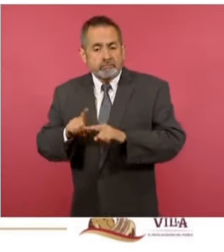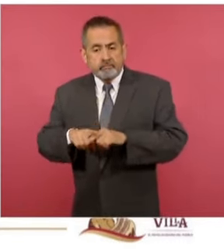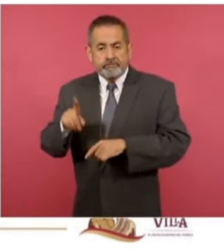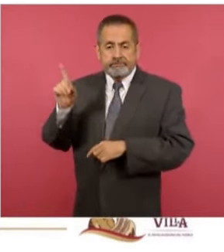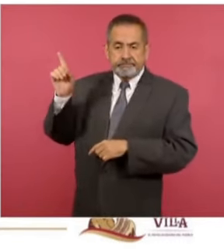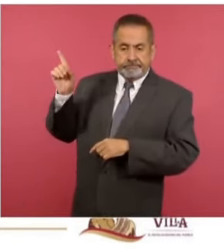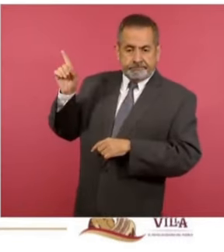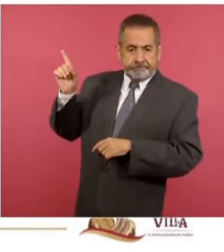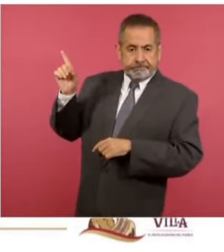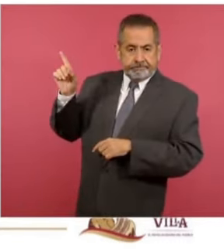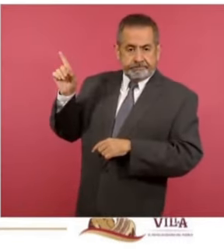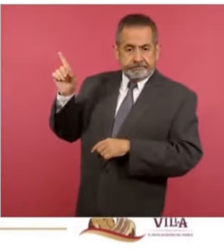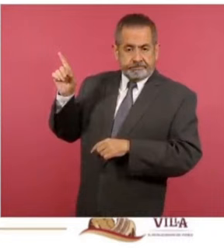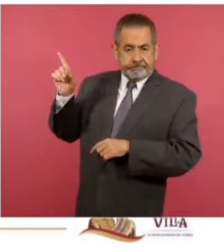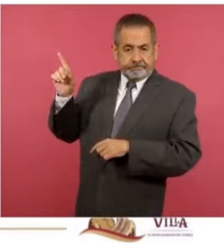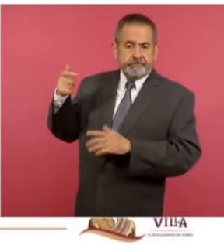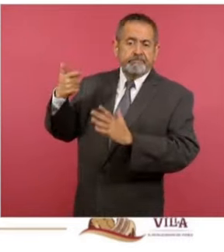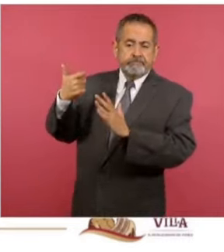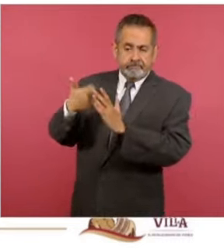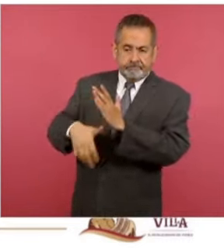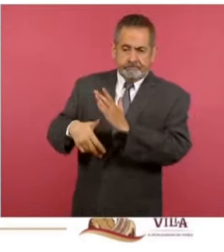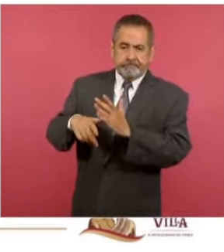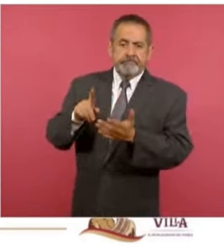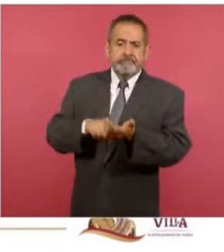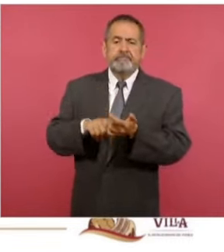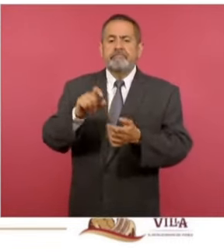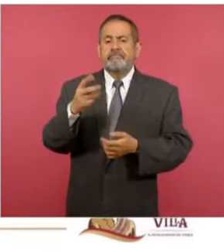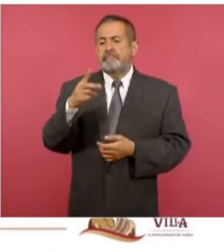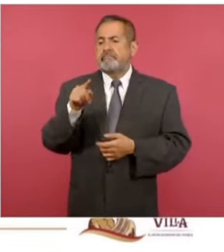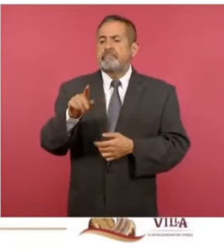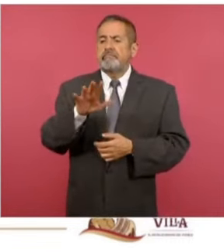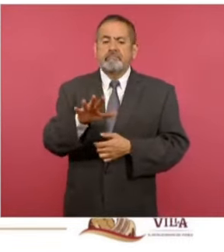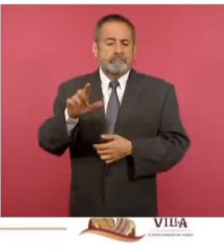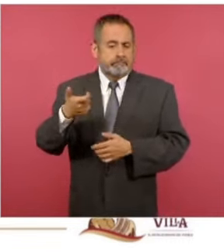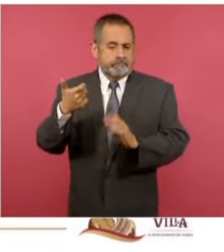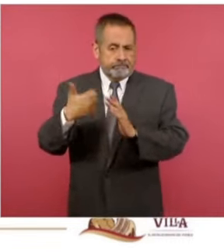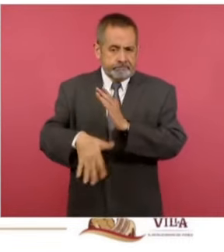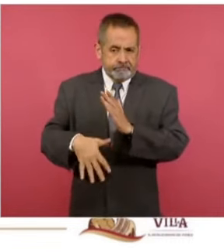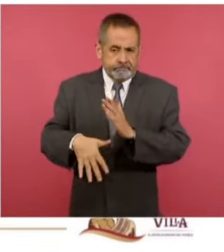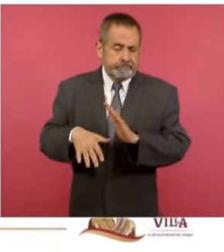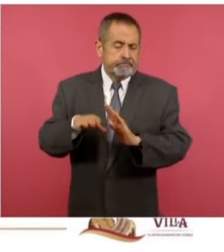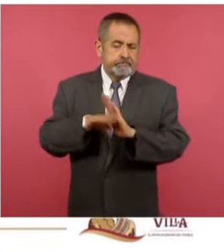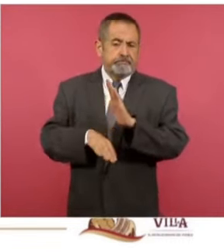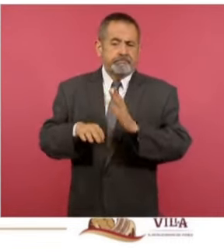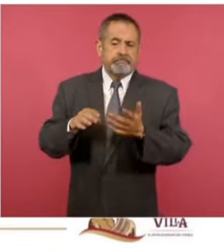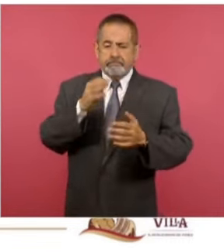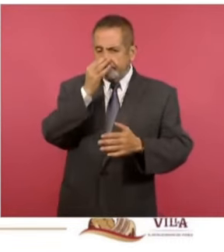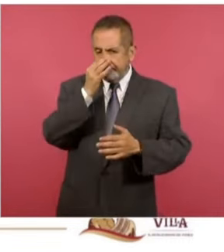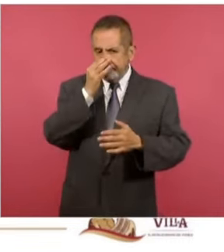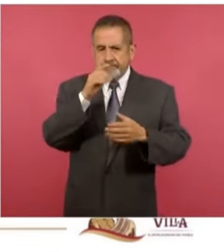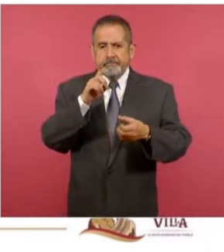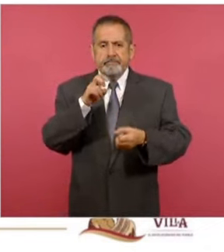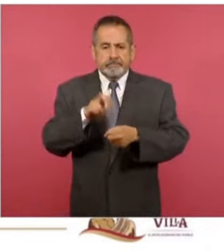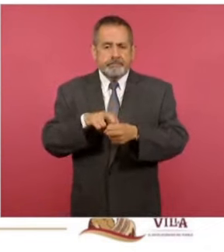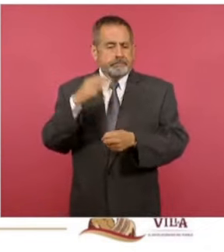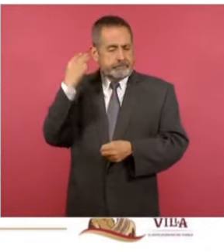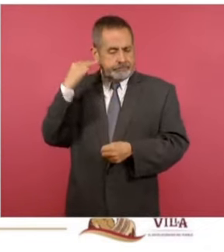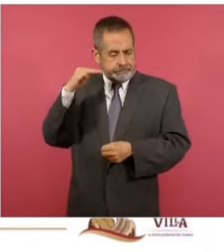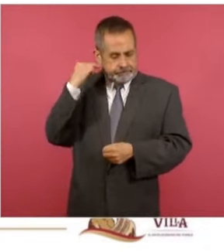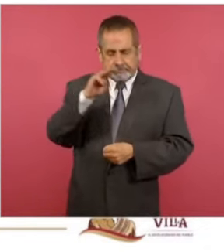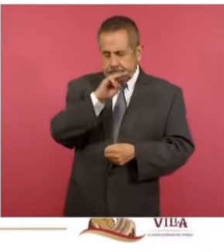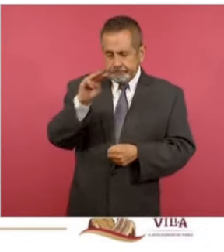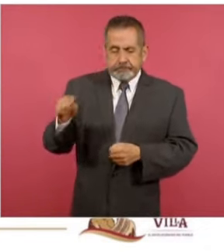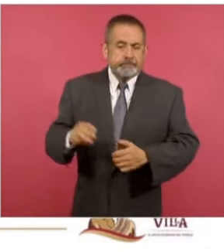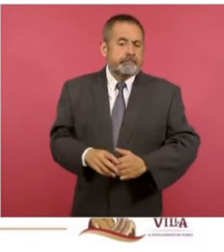Pemex en Lázaro Cárdenas, Michoacán, un precio al público en consecuencia más bajo, 23 pesos con 55